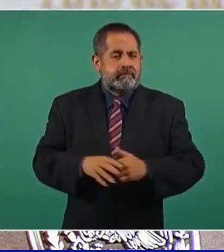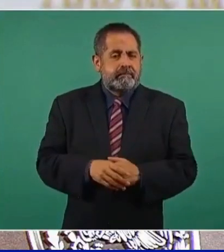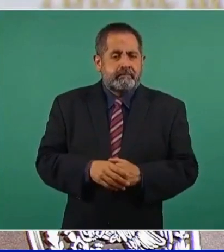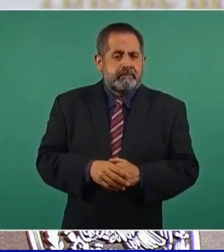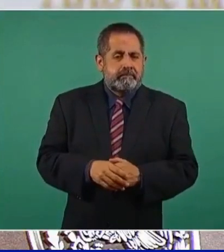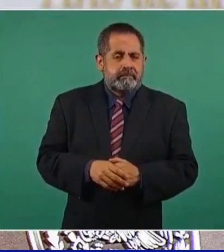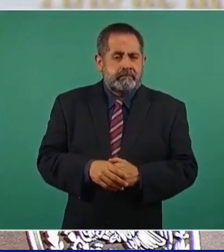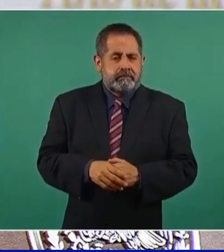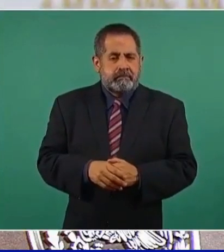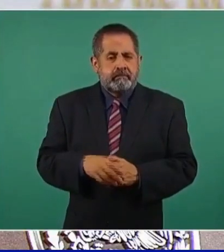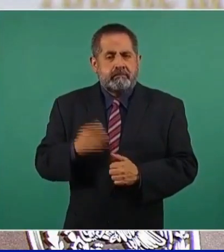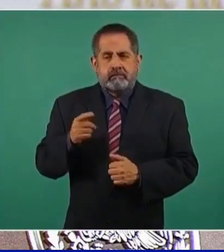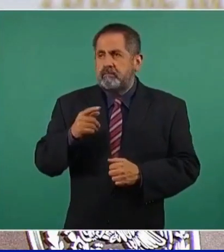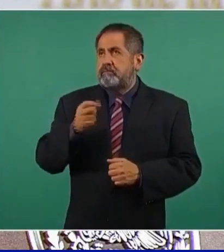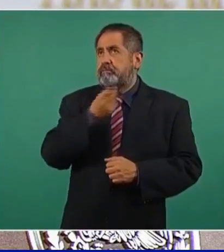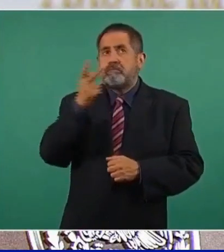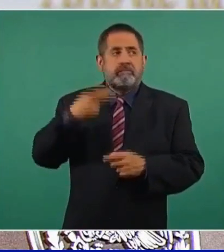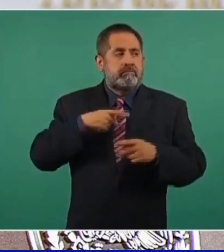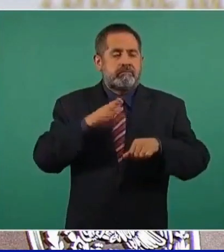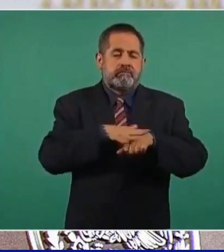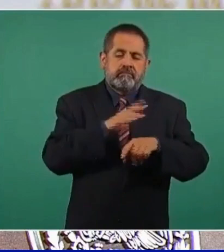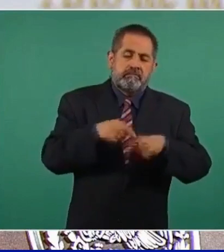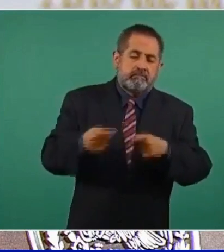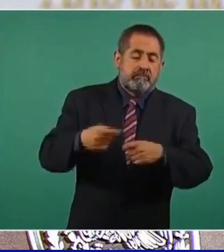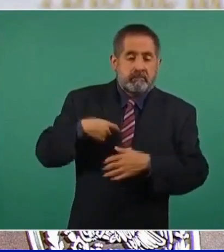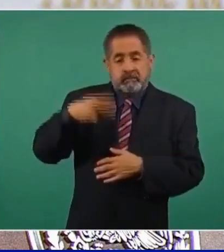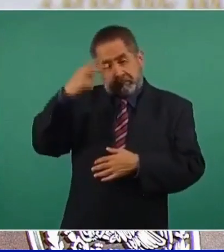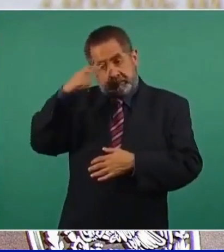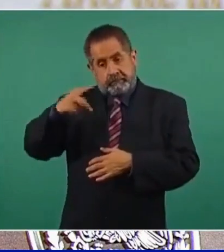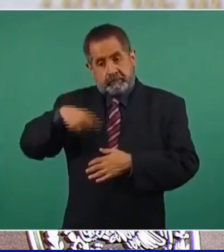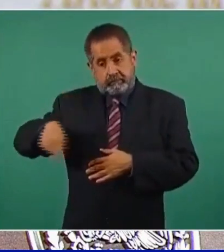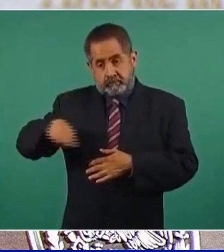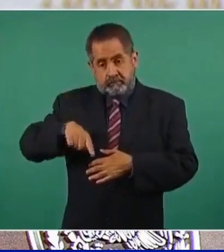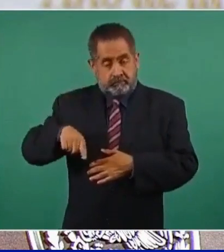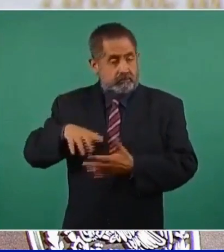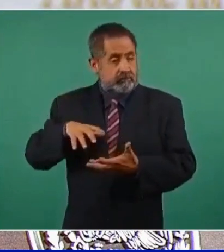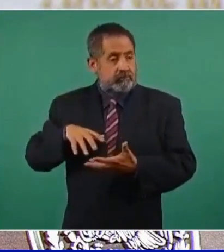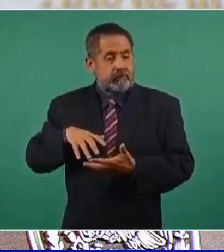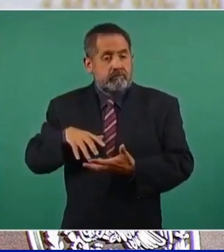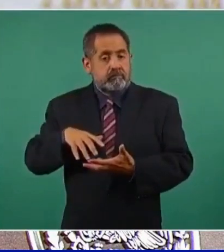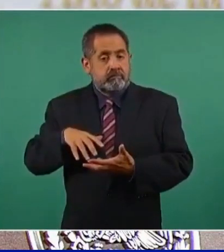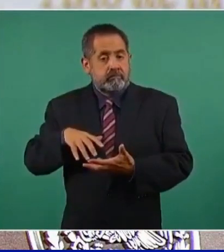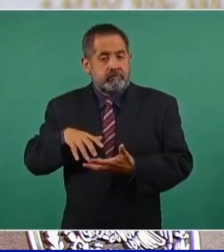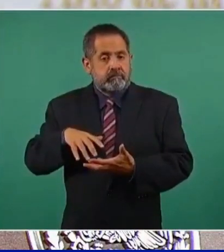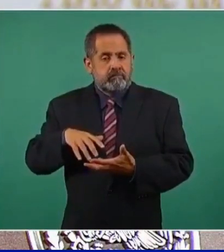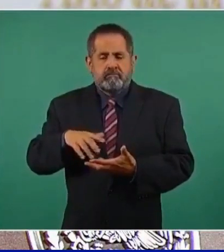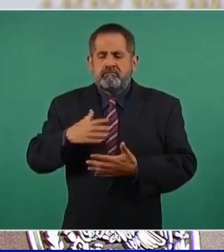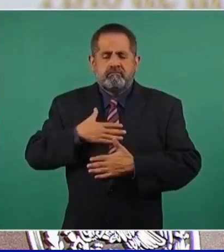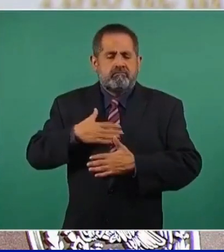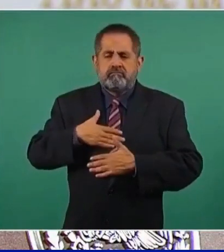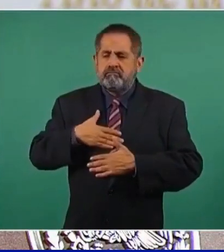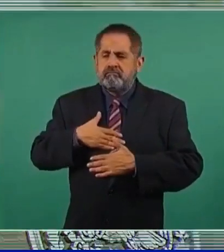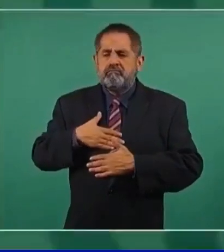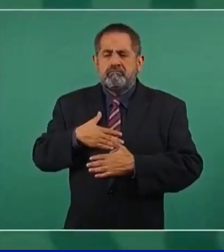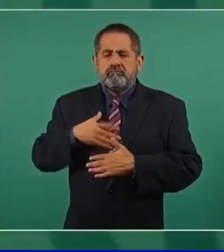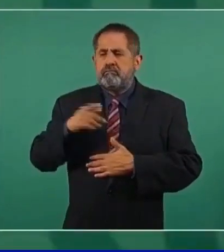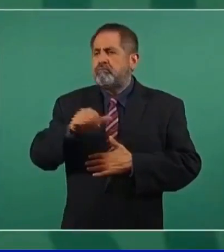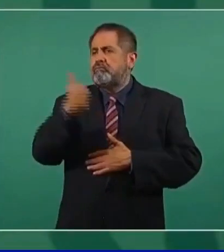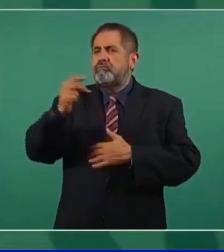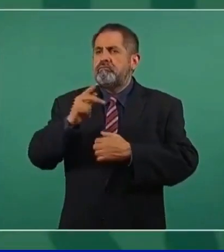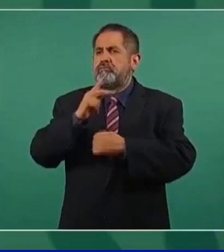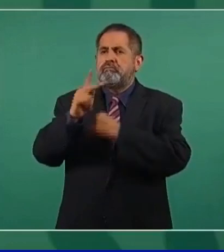las calificadoras que México tiene la confianza de